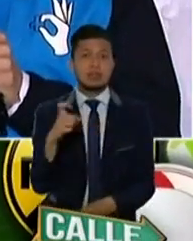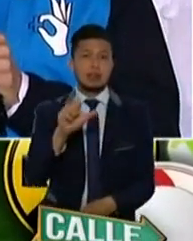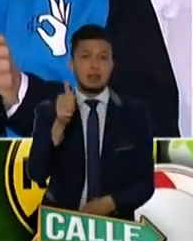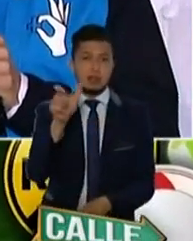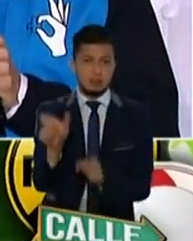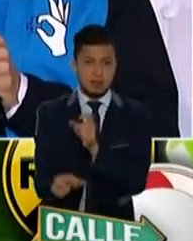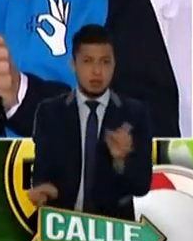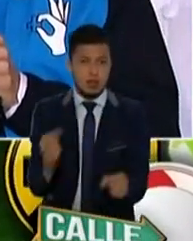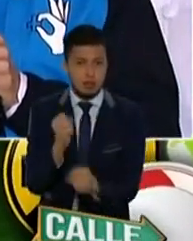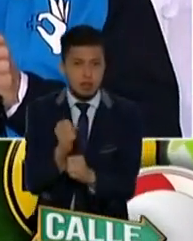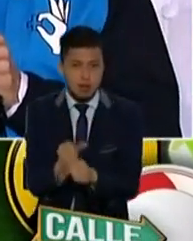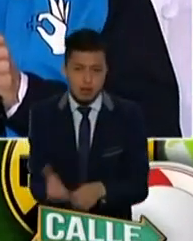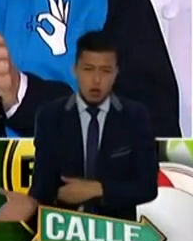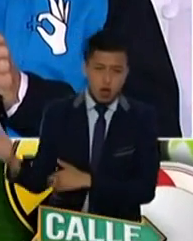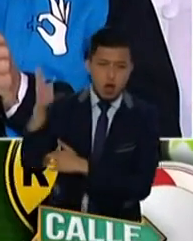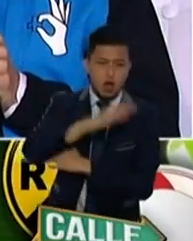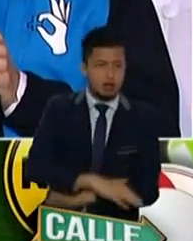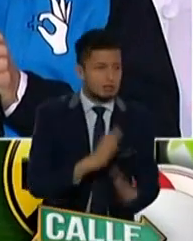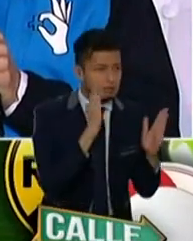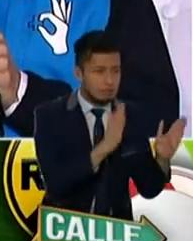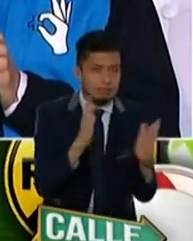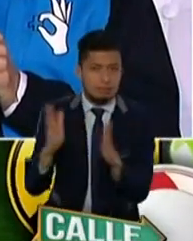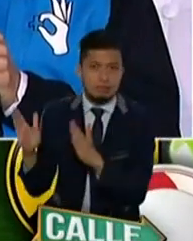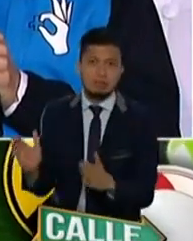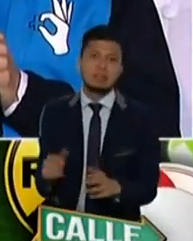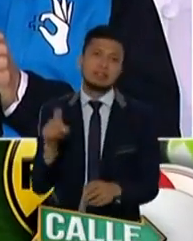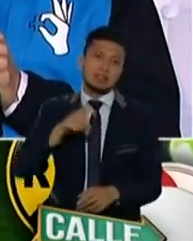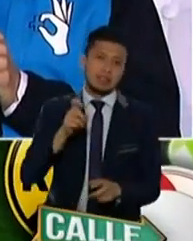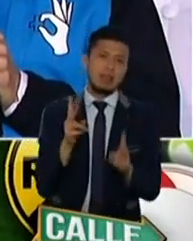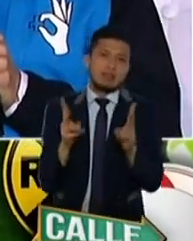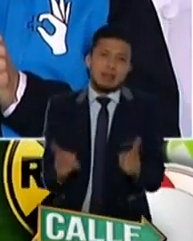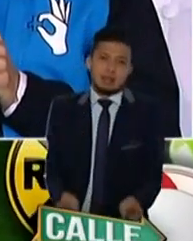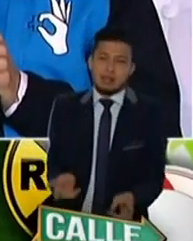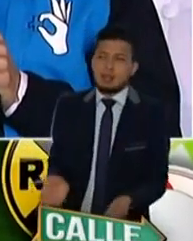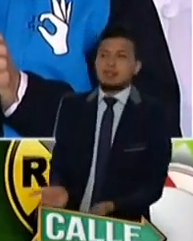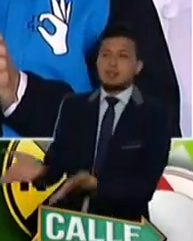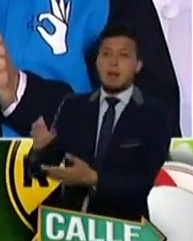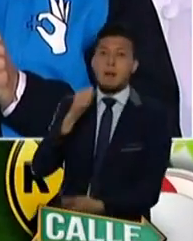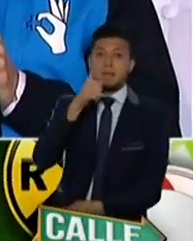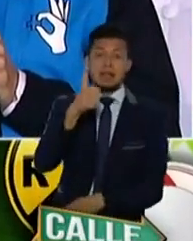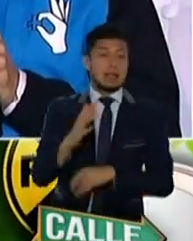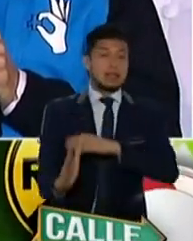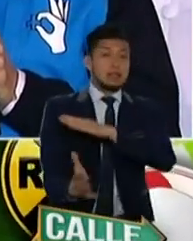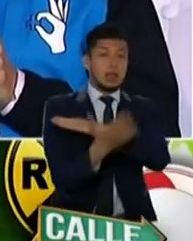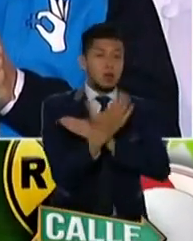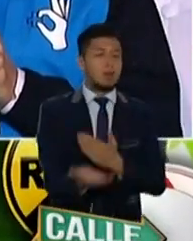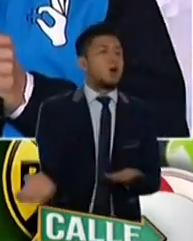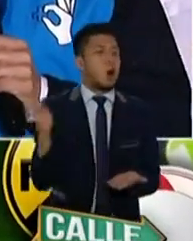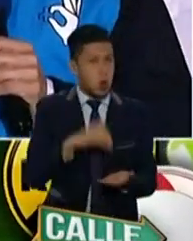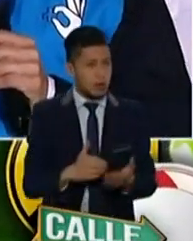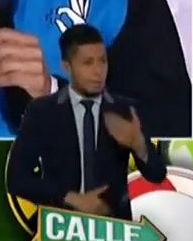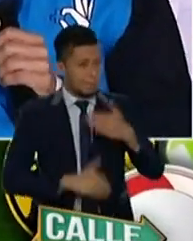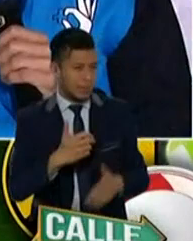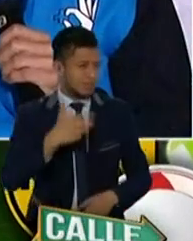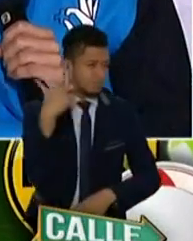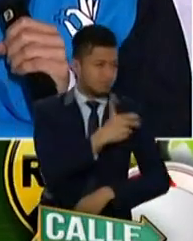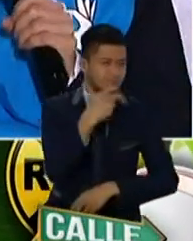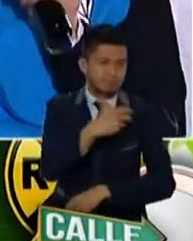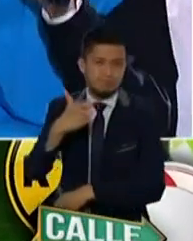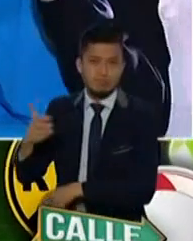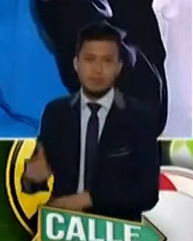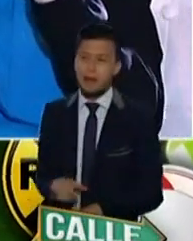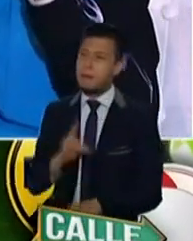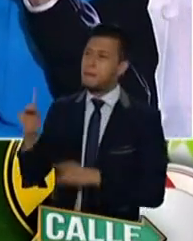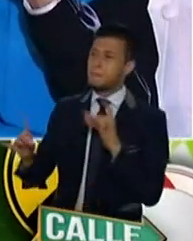trabajaron hoy muy fuerte. Los necesitamos descansados para iniciar mañana a las 5 de la mañana nuevamente. Perfecto,